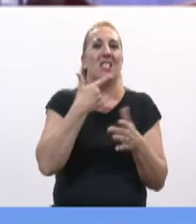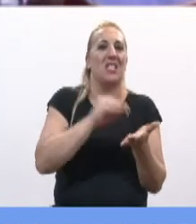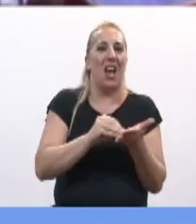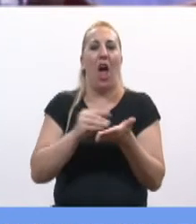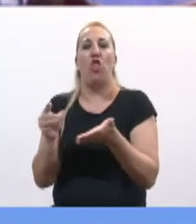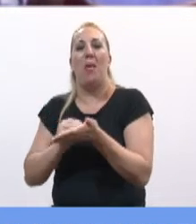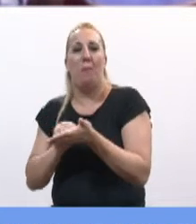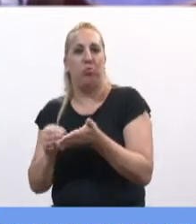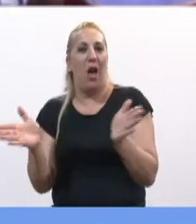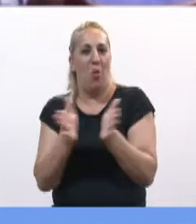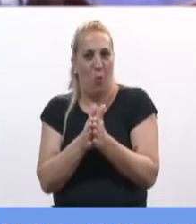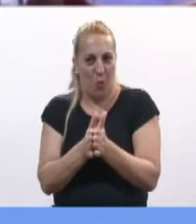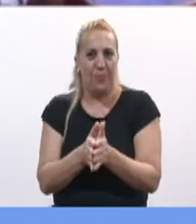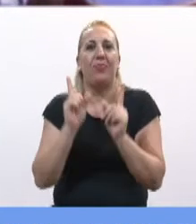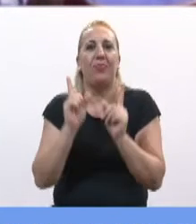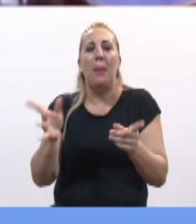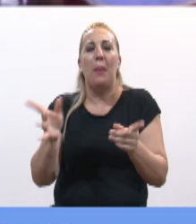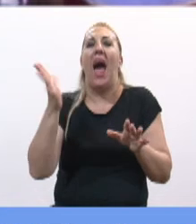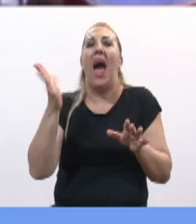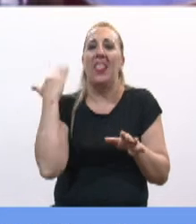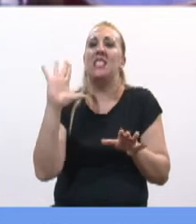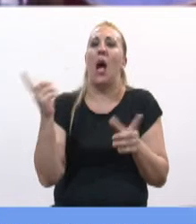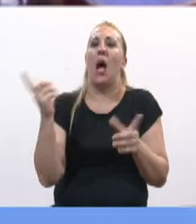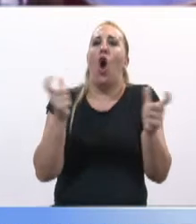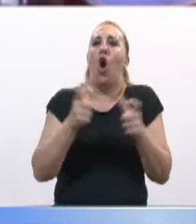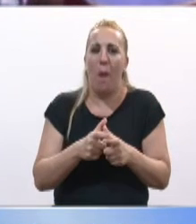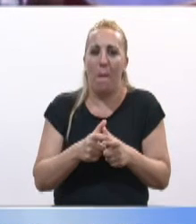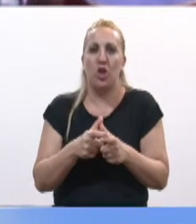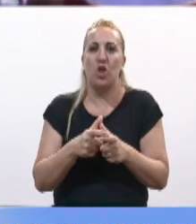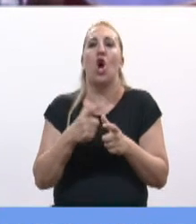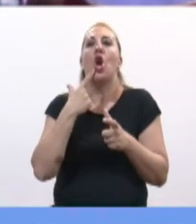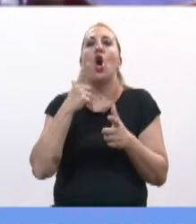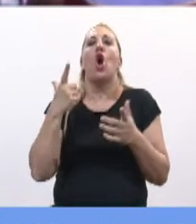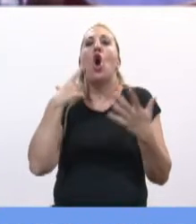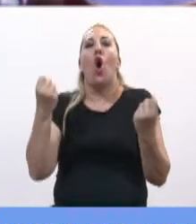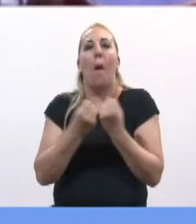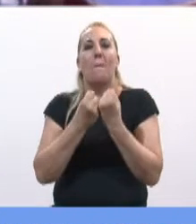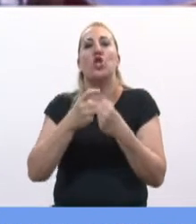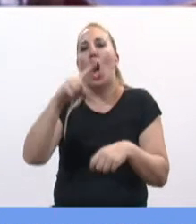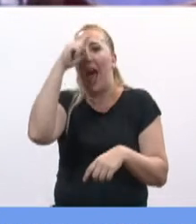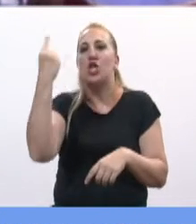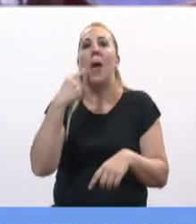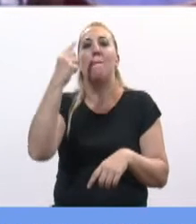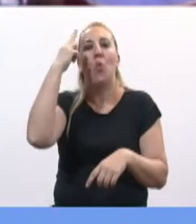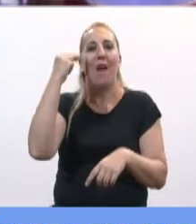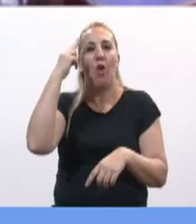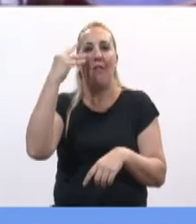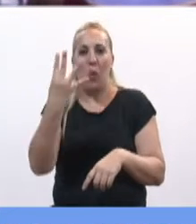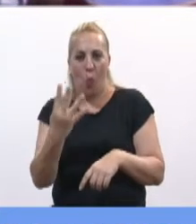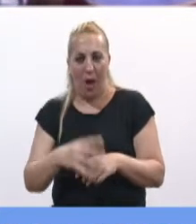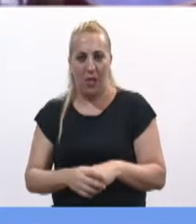estuvo en la convención como asesor de la Convención Nacional del 94. En Salta